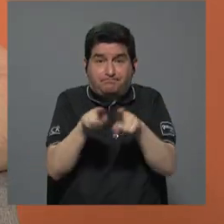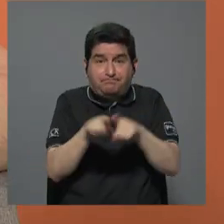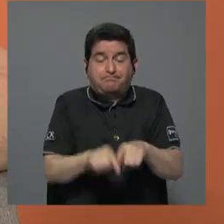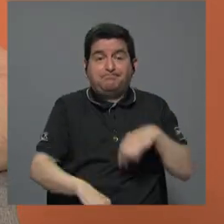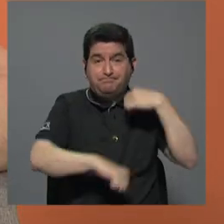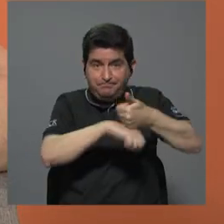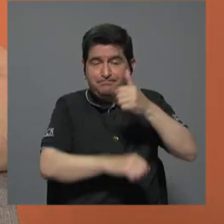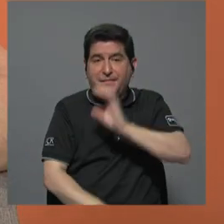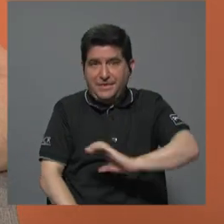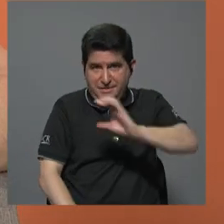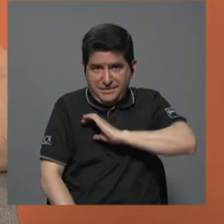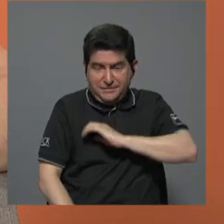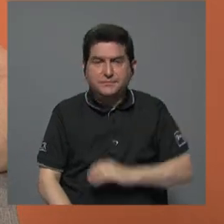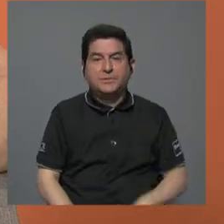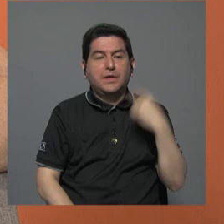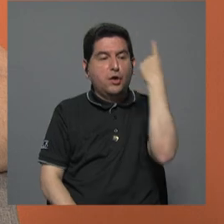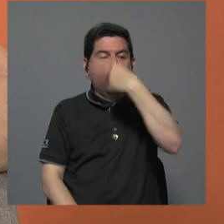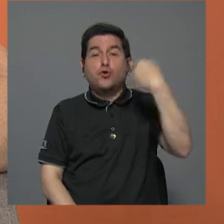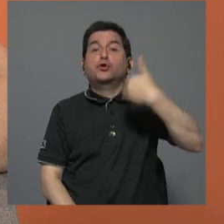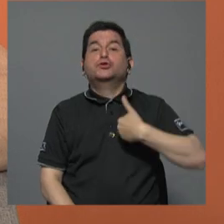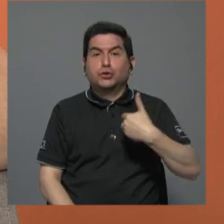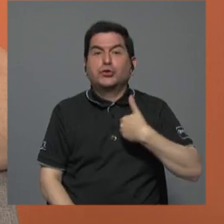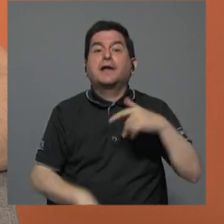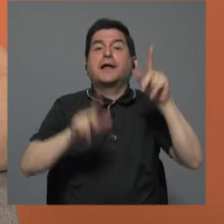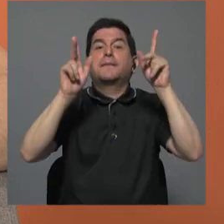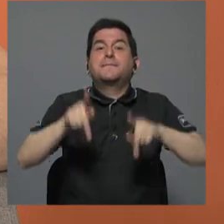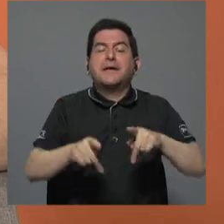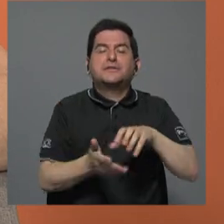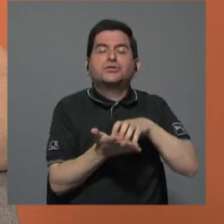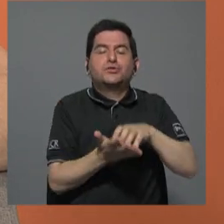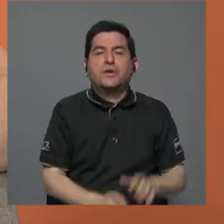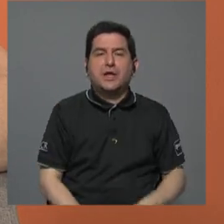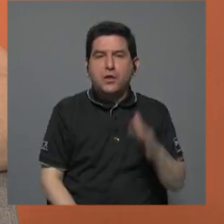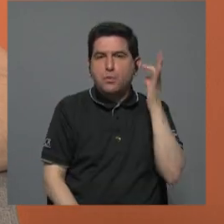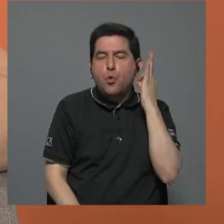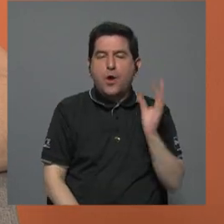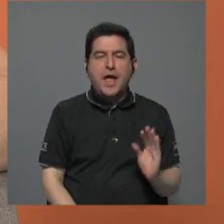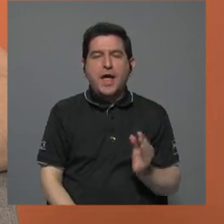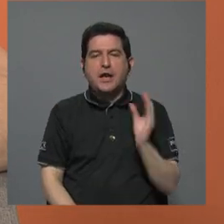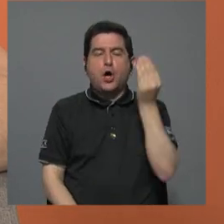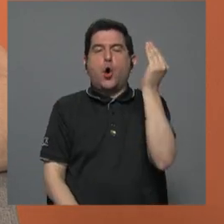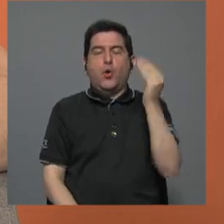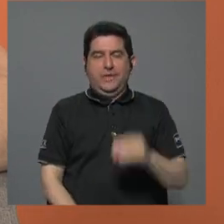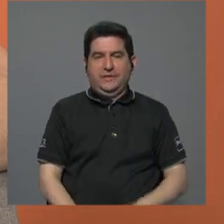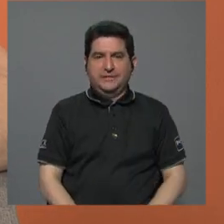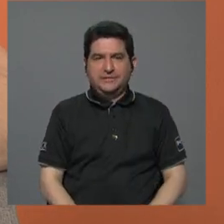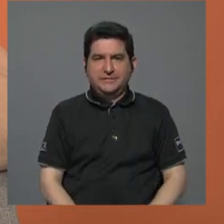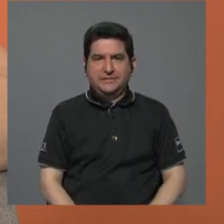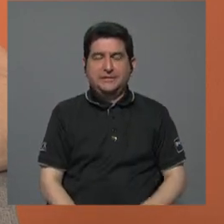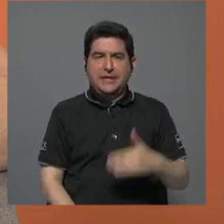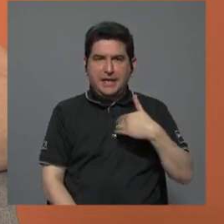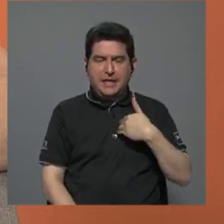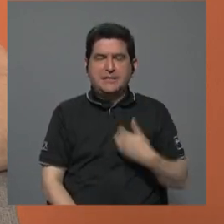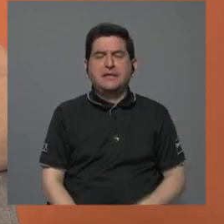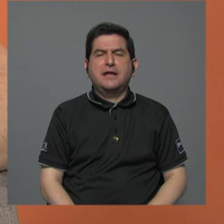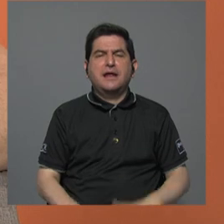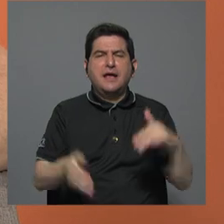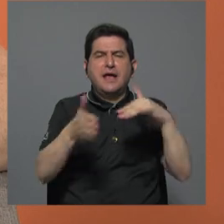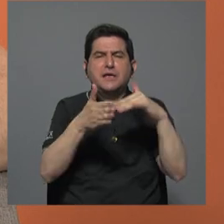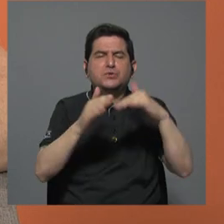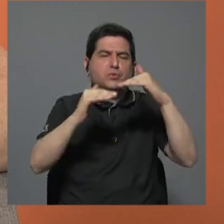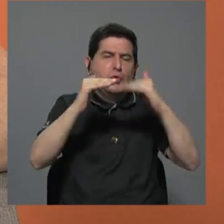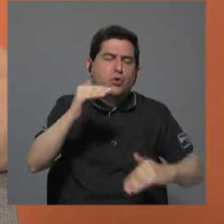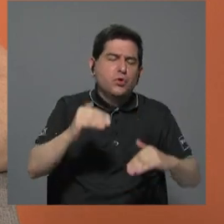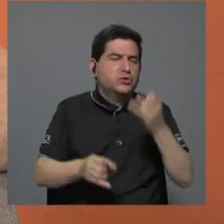caracterizarlas, ponerle un rostro a esas personas indecisas, son mujeres jóvenes en su mayoría, con educación baja o